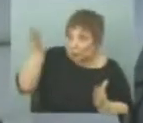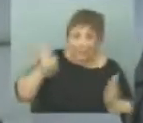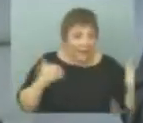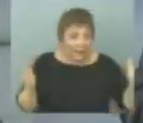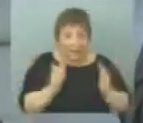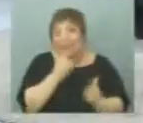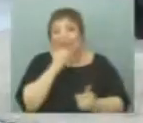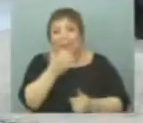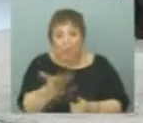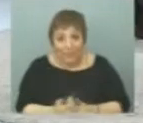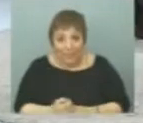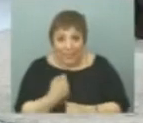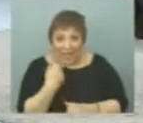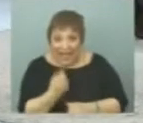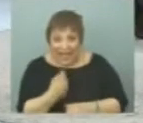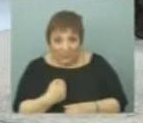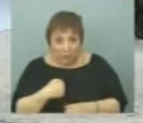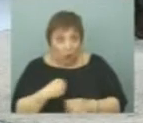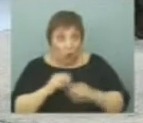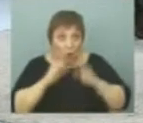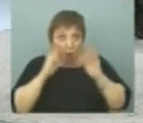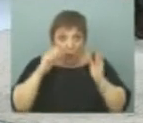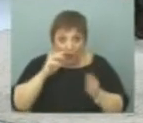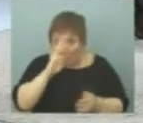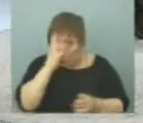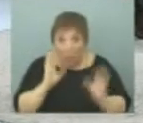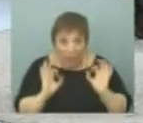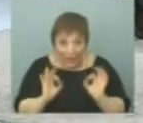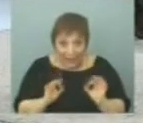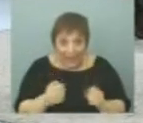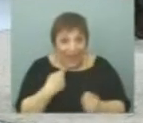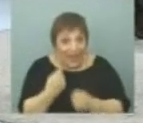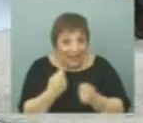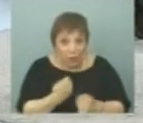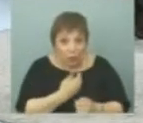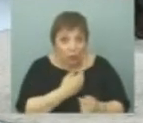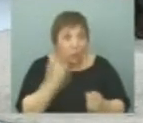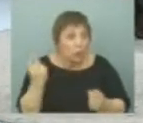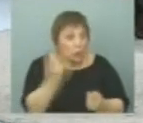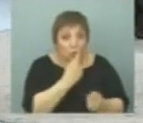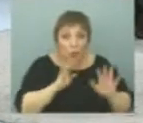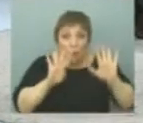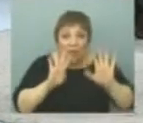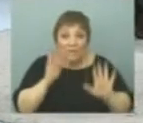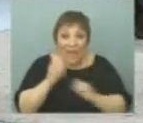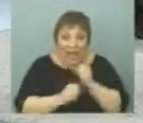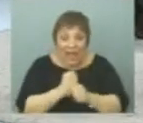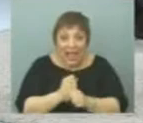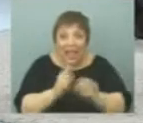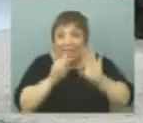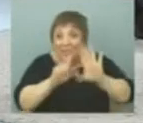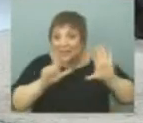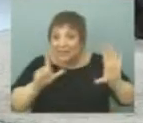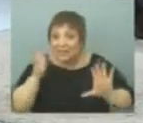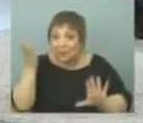Yo le voy a dar un ejemplo. El gasto público, el gasto público, está subiendo en los últimos nueve años prácticamente al 17